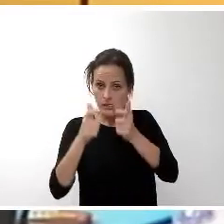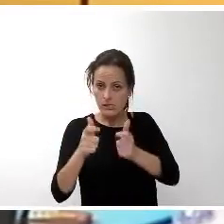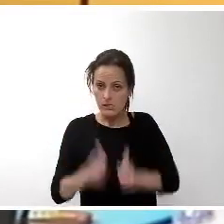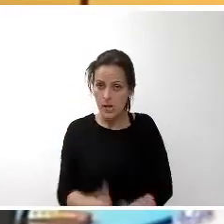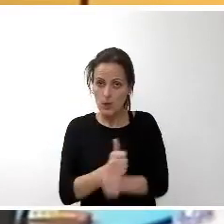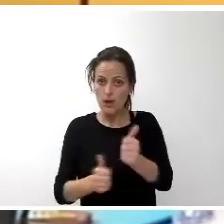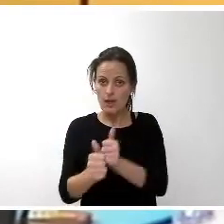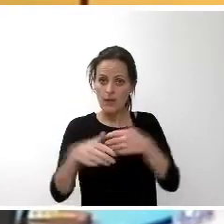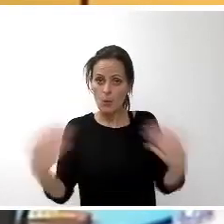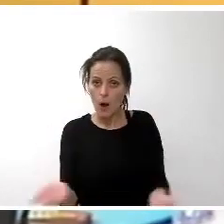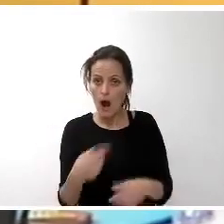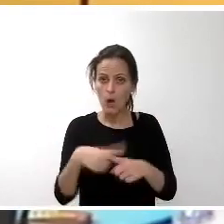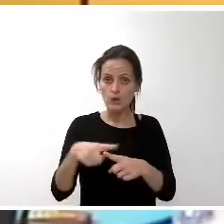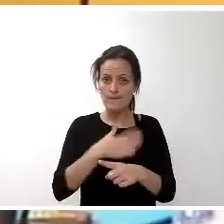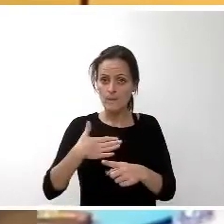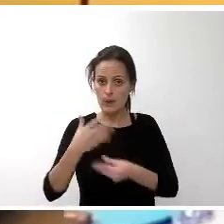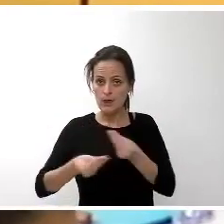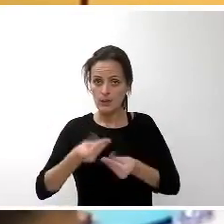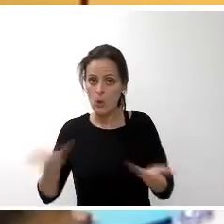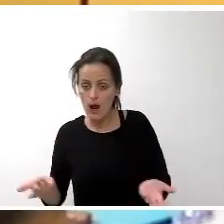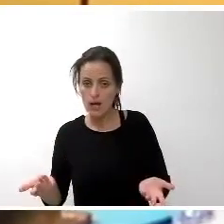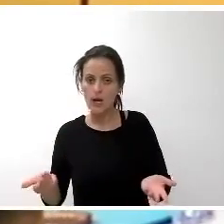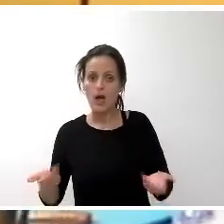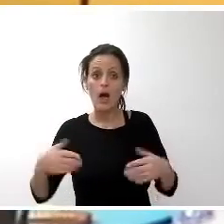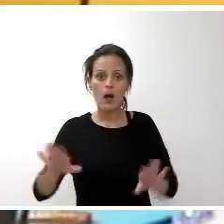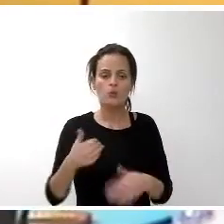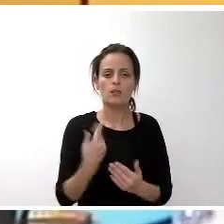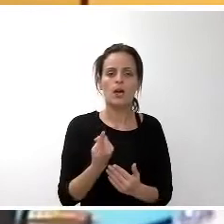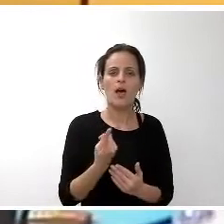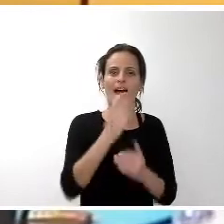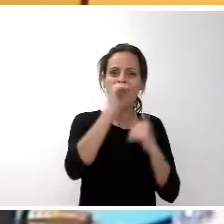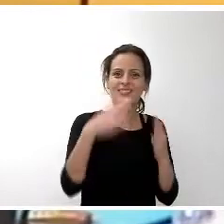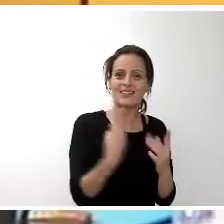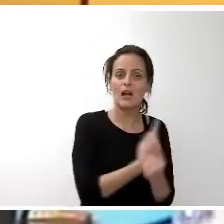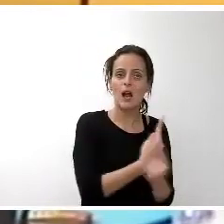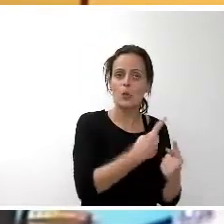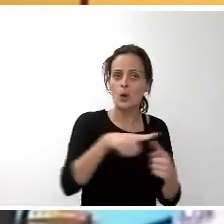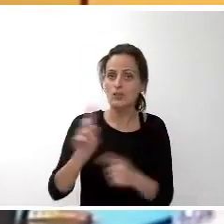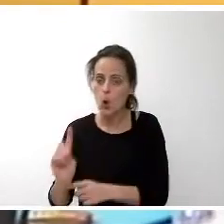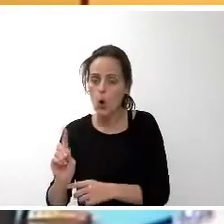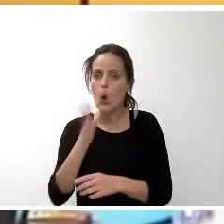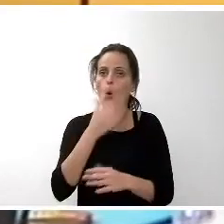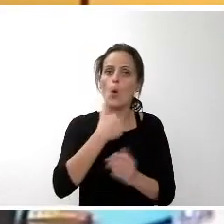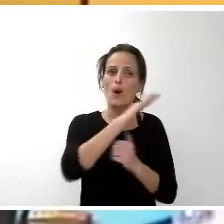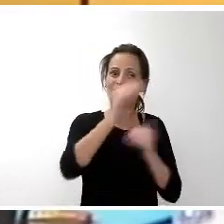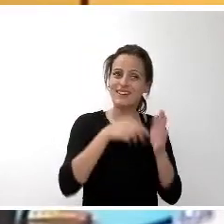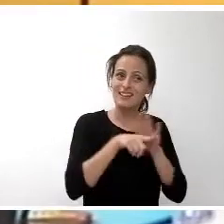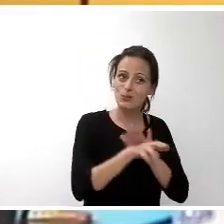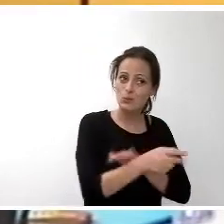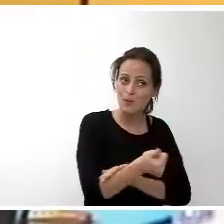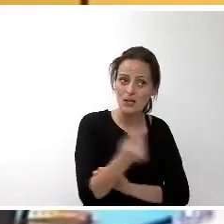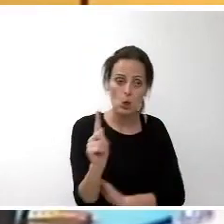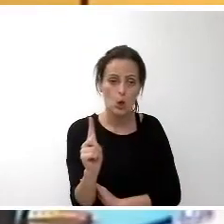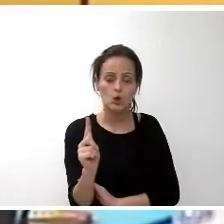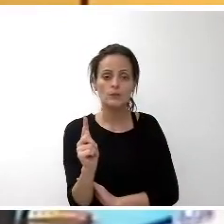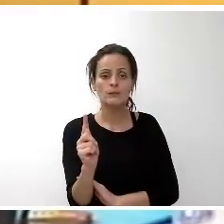nuestras voluntades, aunque no atender algunas cuestiones o no atenderlas con más recursos, no